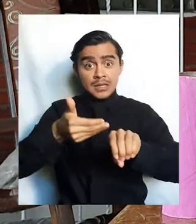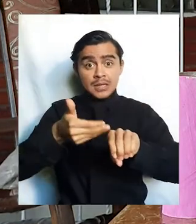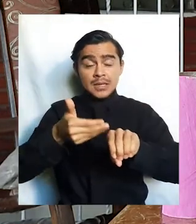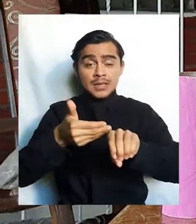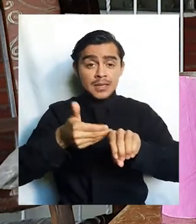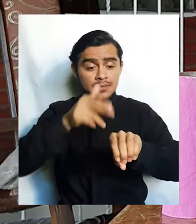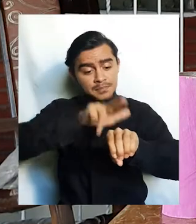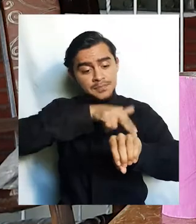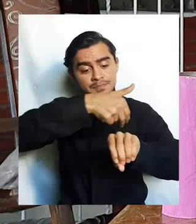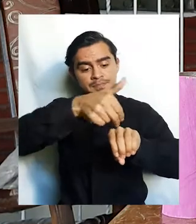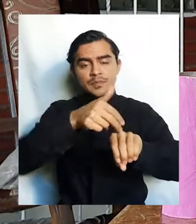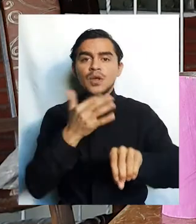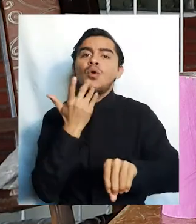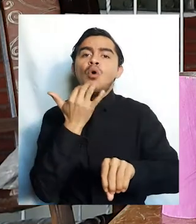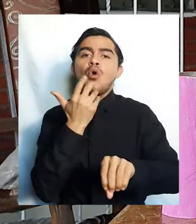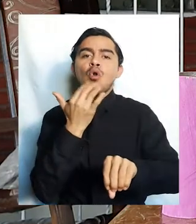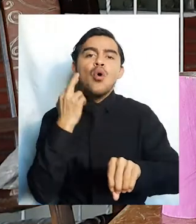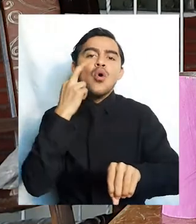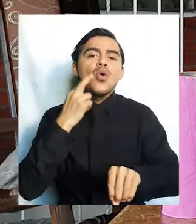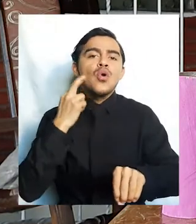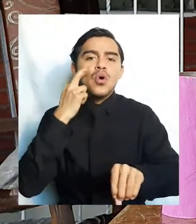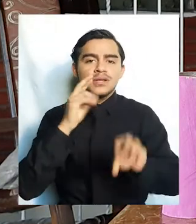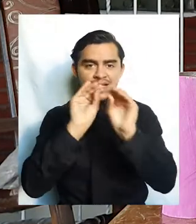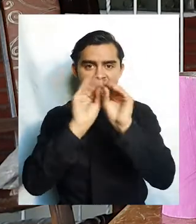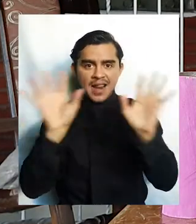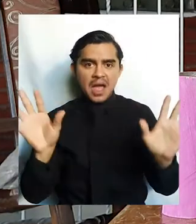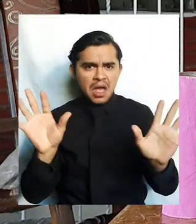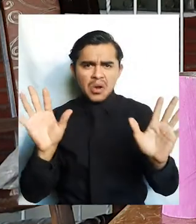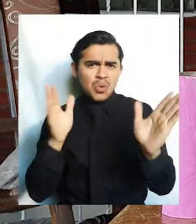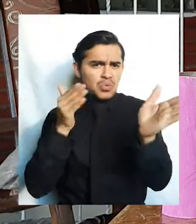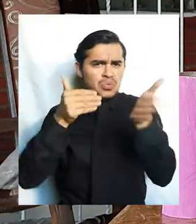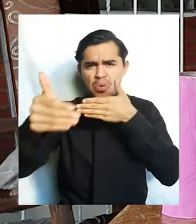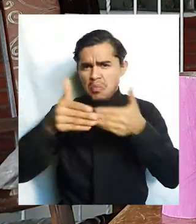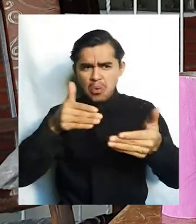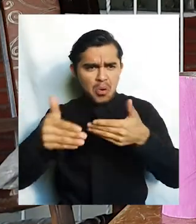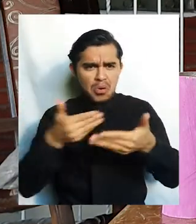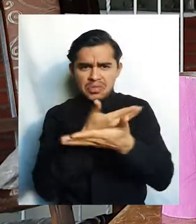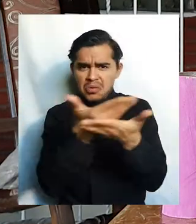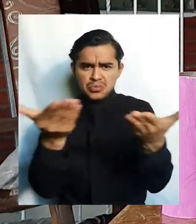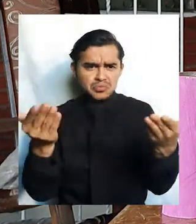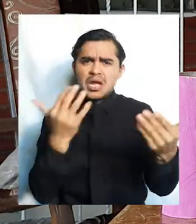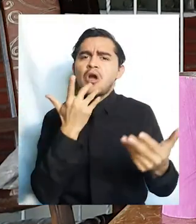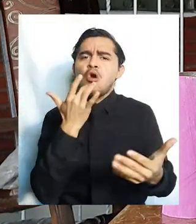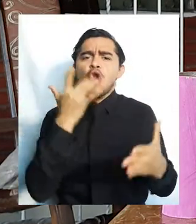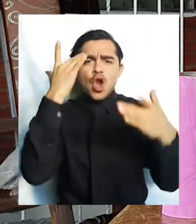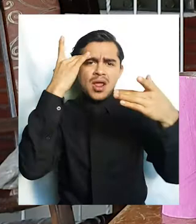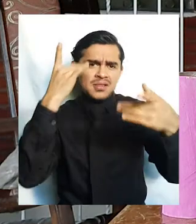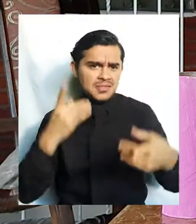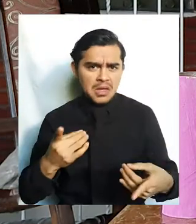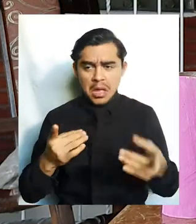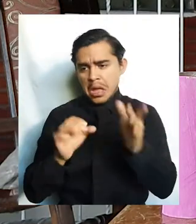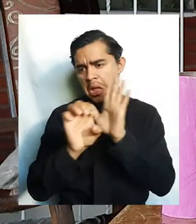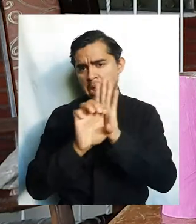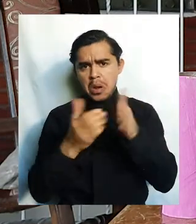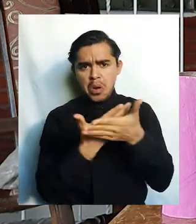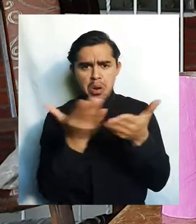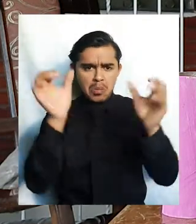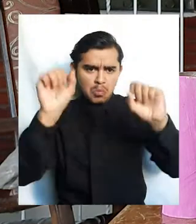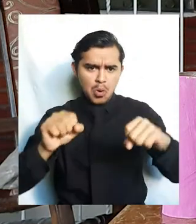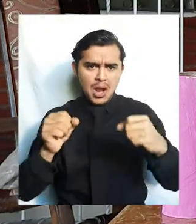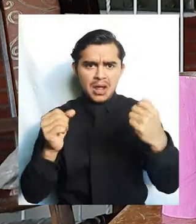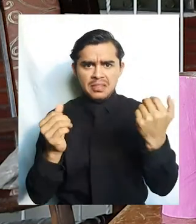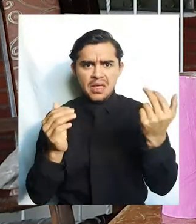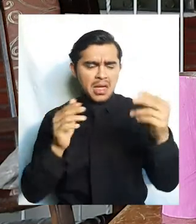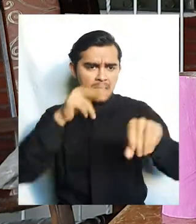pintar de color rosa pastel. No importan los colores que ustedes elijan, lo pueden pintar de los